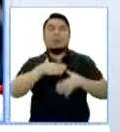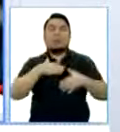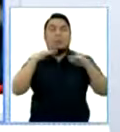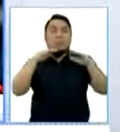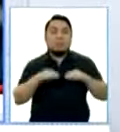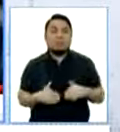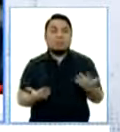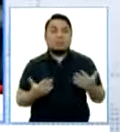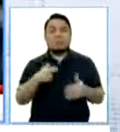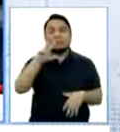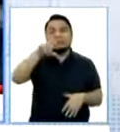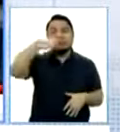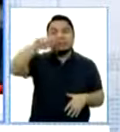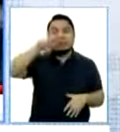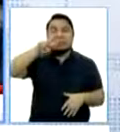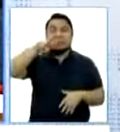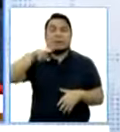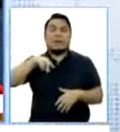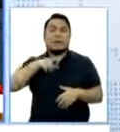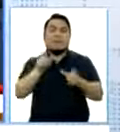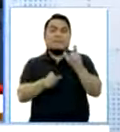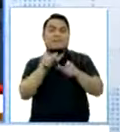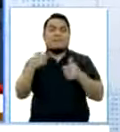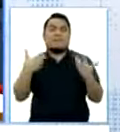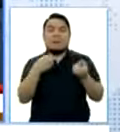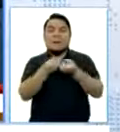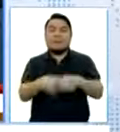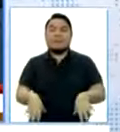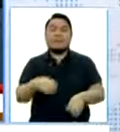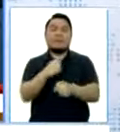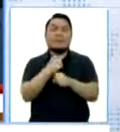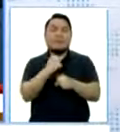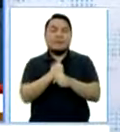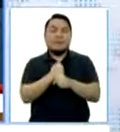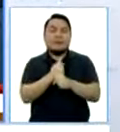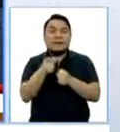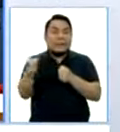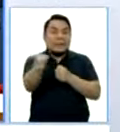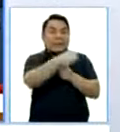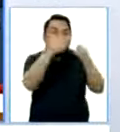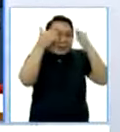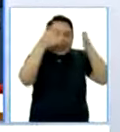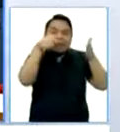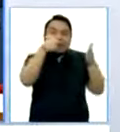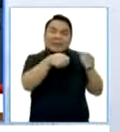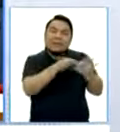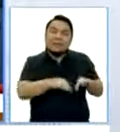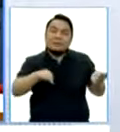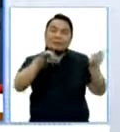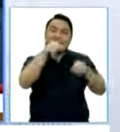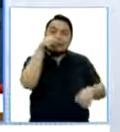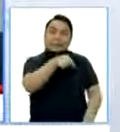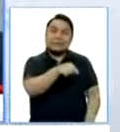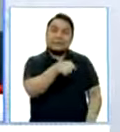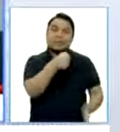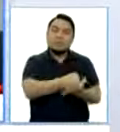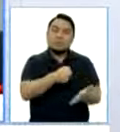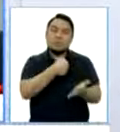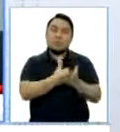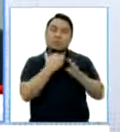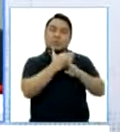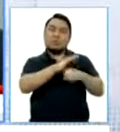hay tres millones de personas que han perdido el trabajo, cuando deberíamos estar enfocados todos en la lucha